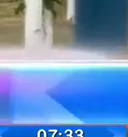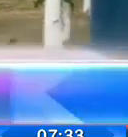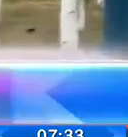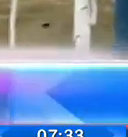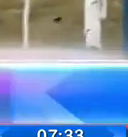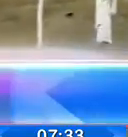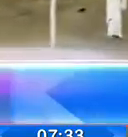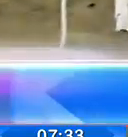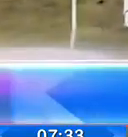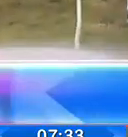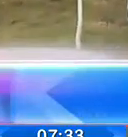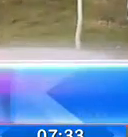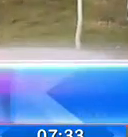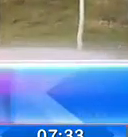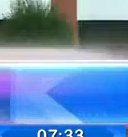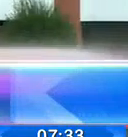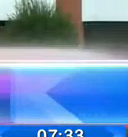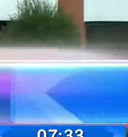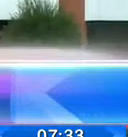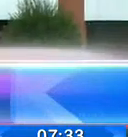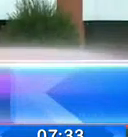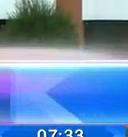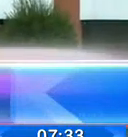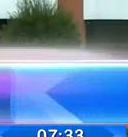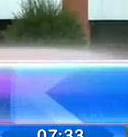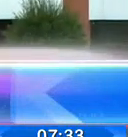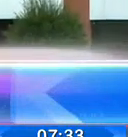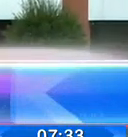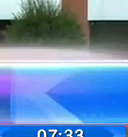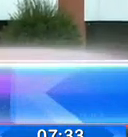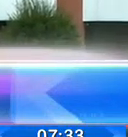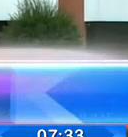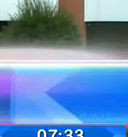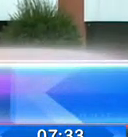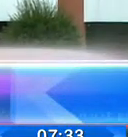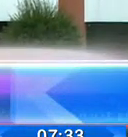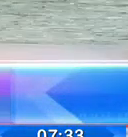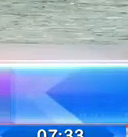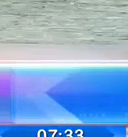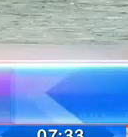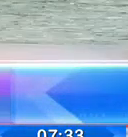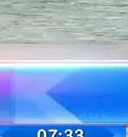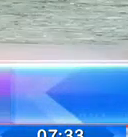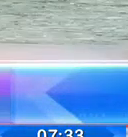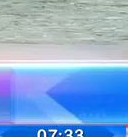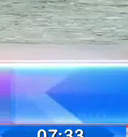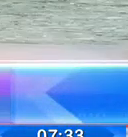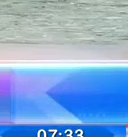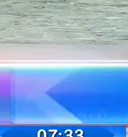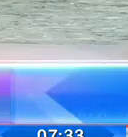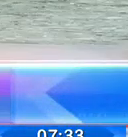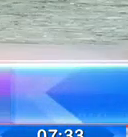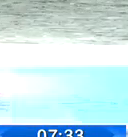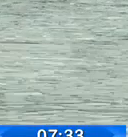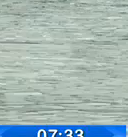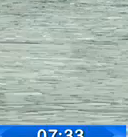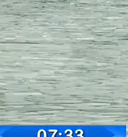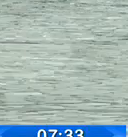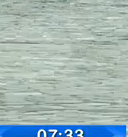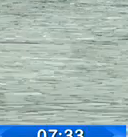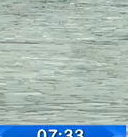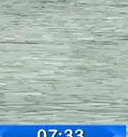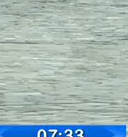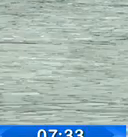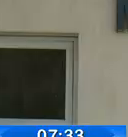que permanecen en el departamento de medicina legal serán sepultados en el cementerio del Batán. Ya regresamos con esta información y mucho